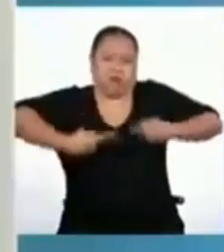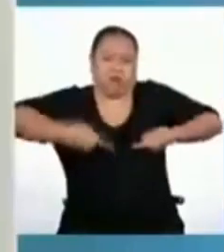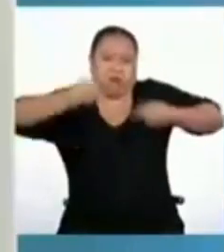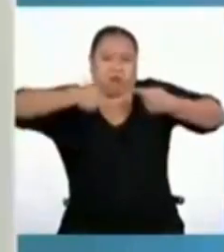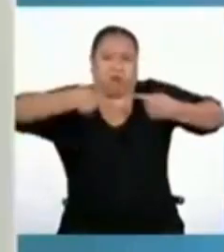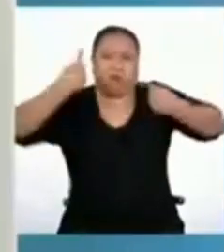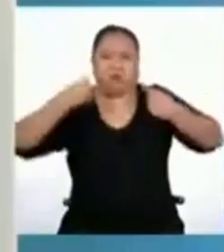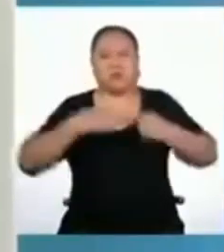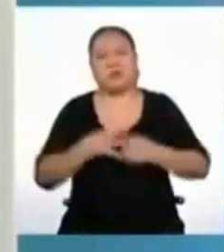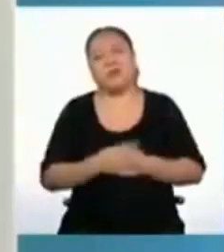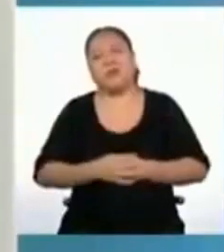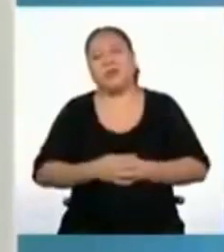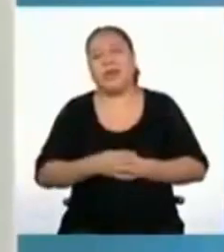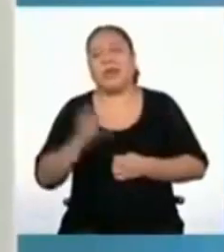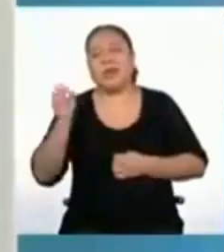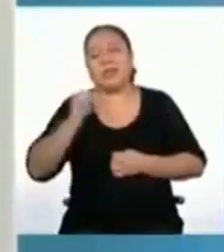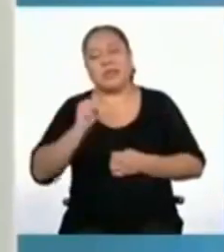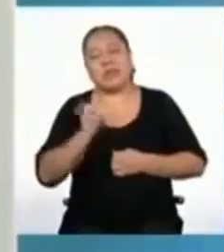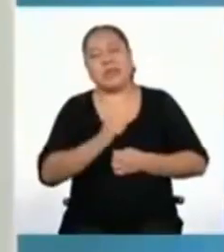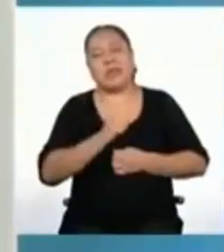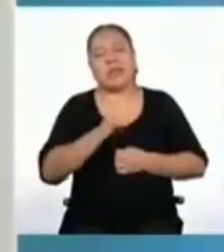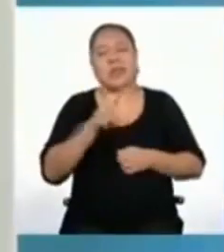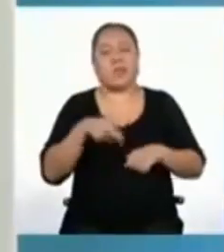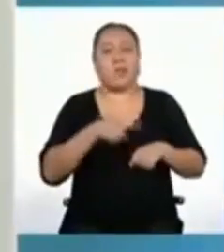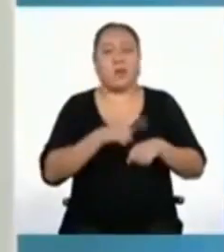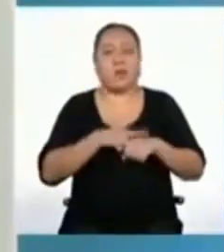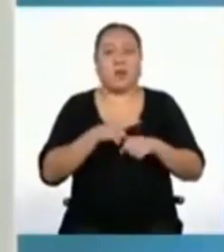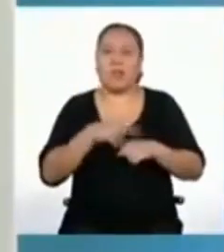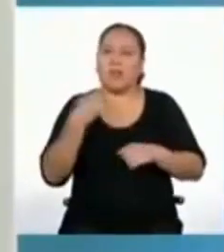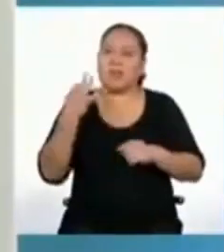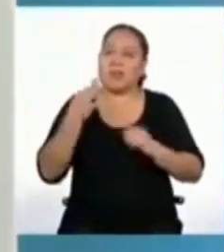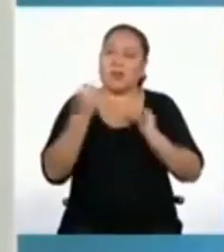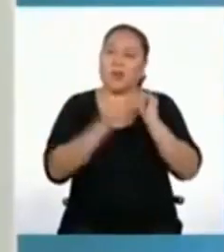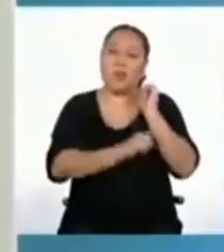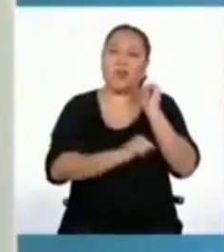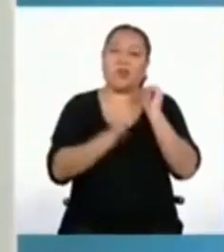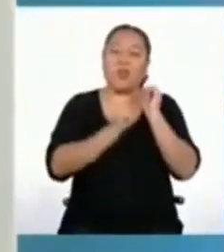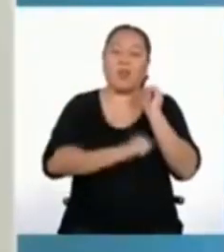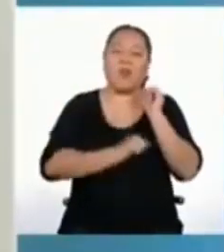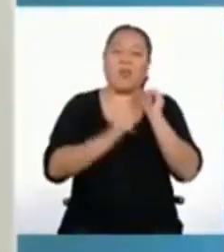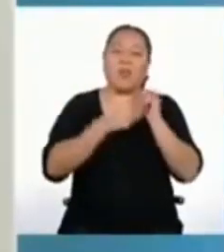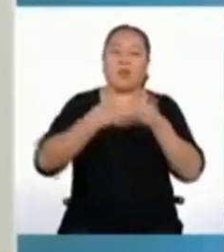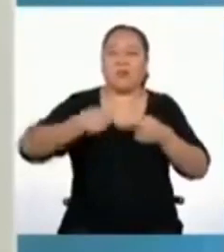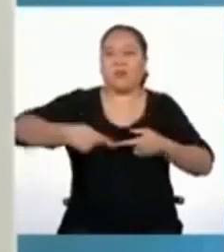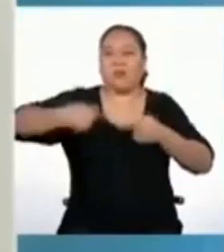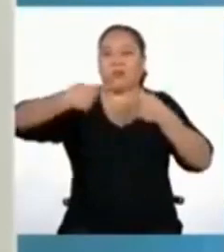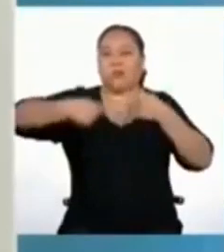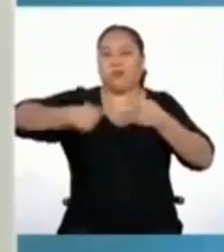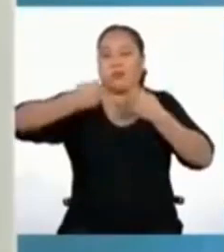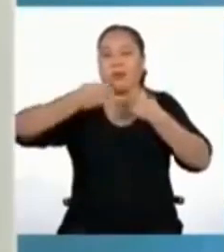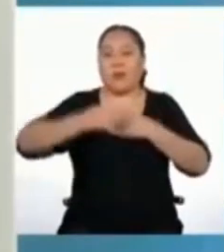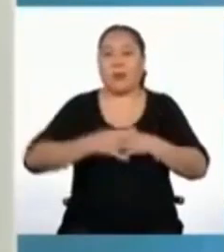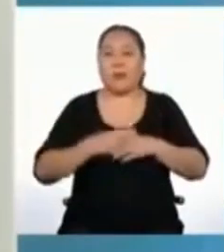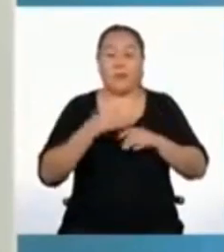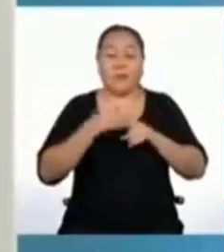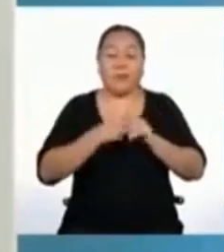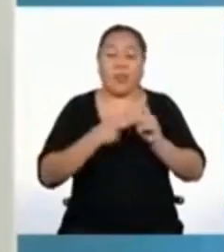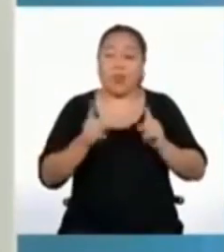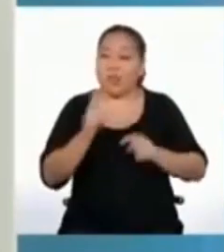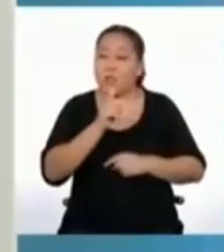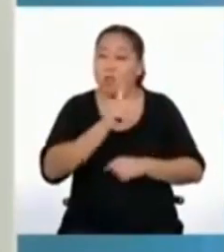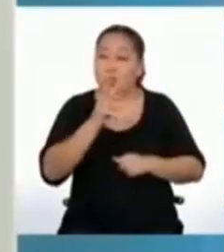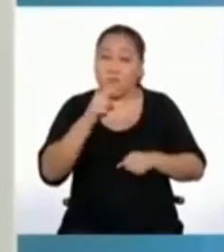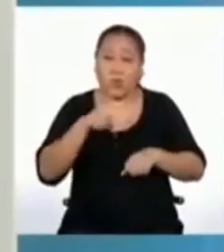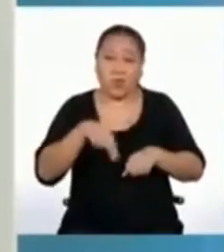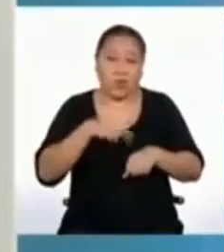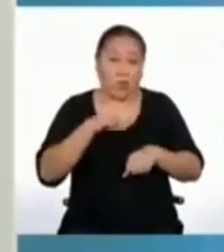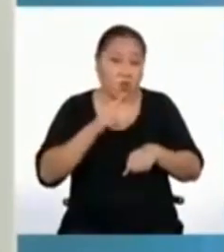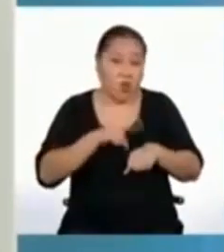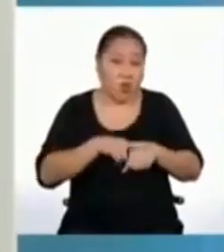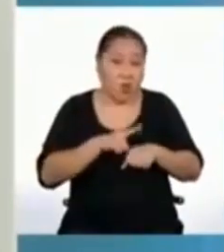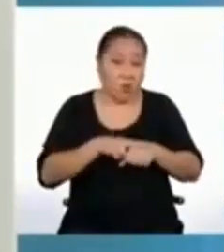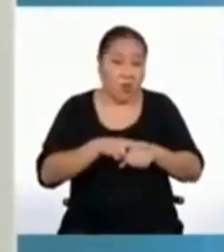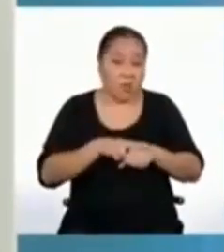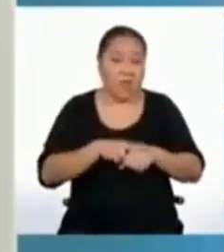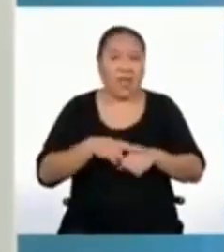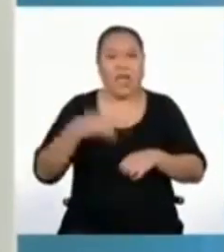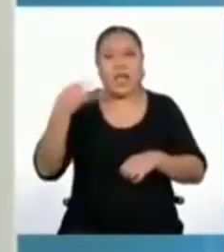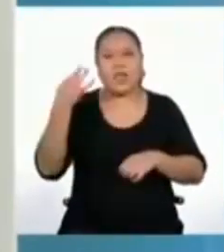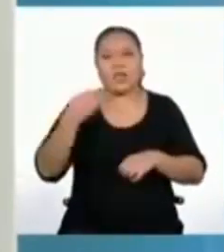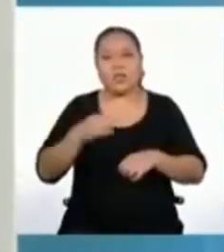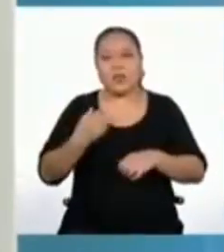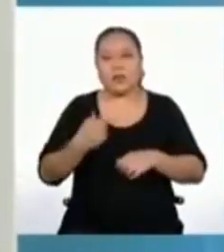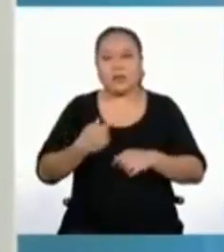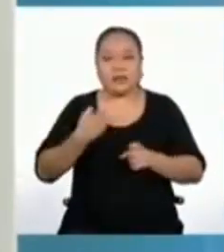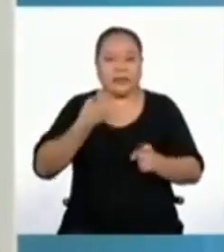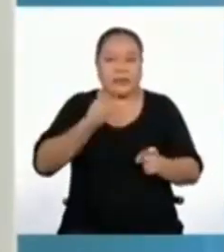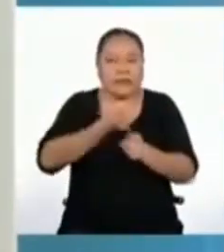Creo que es bastante normal que los hermanos discutan entre sí. Lo que no sería normal es que constantemente